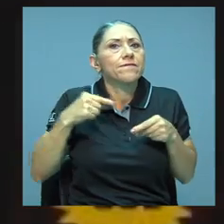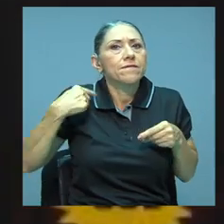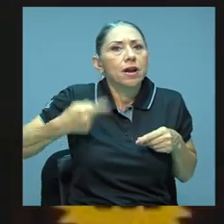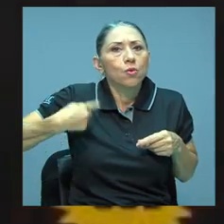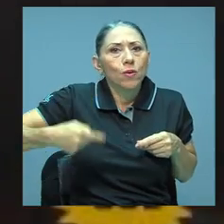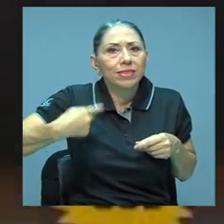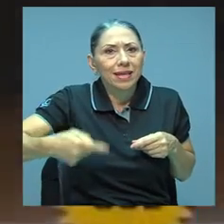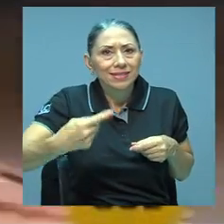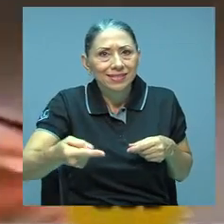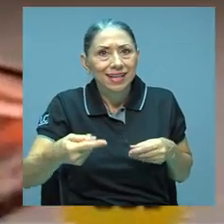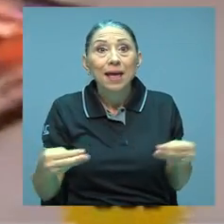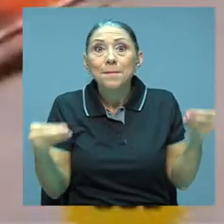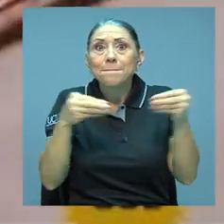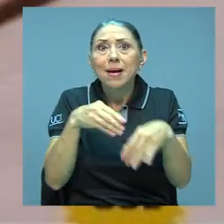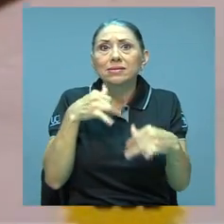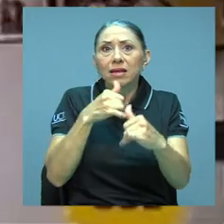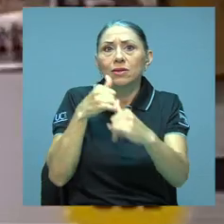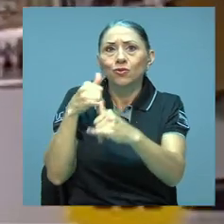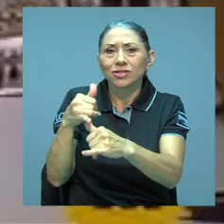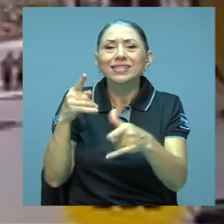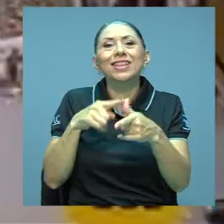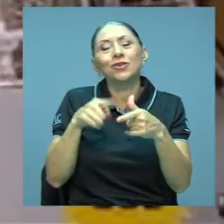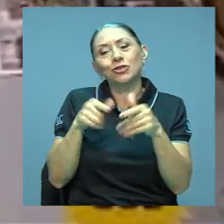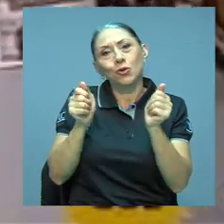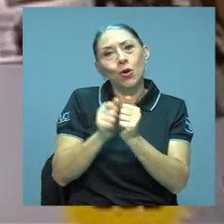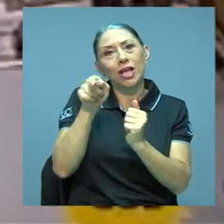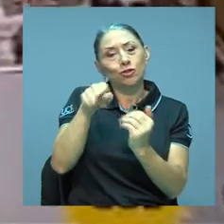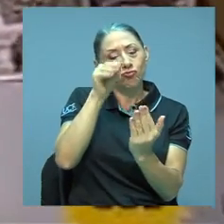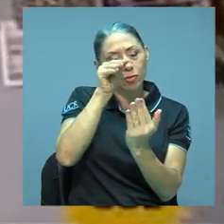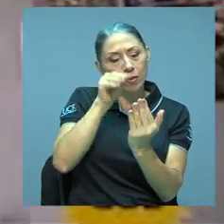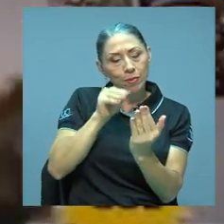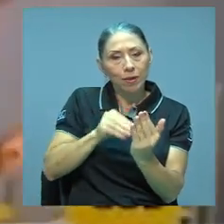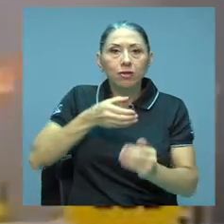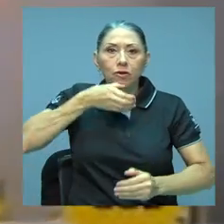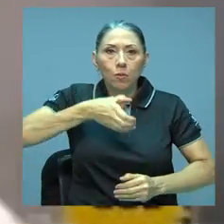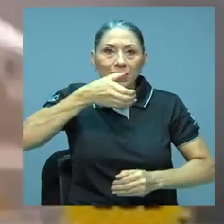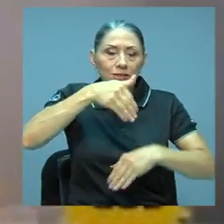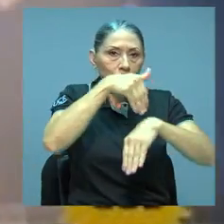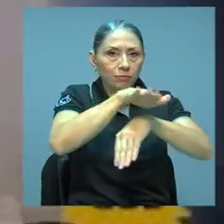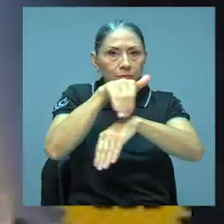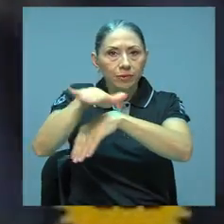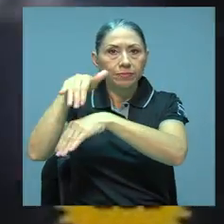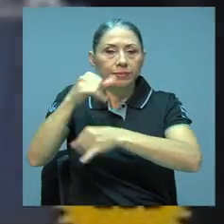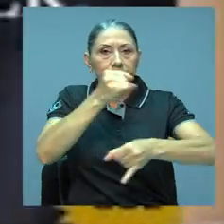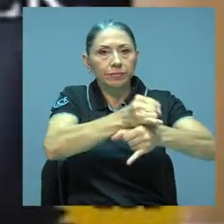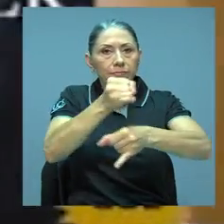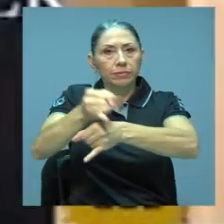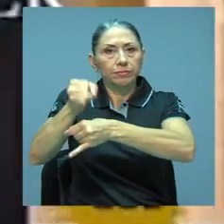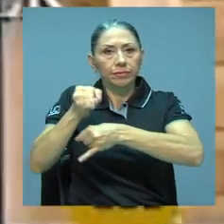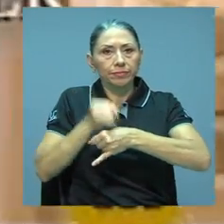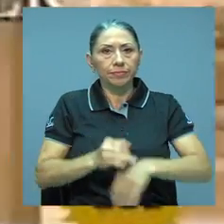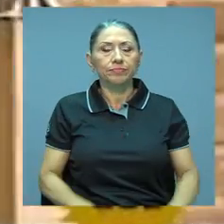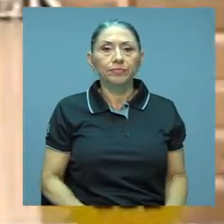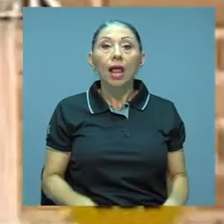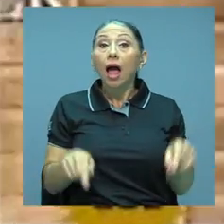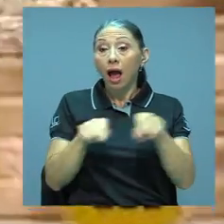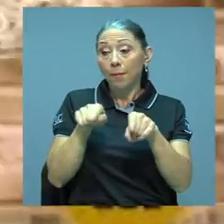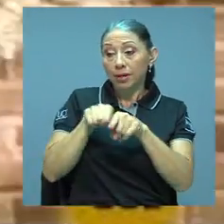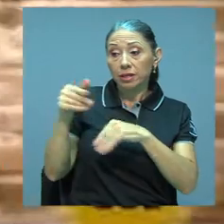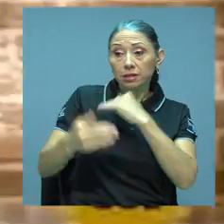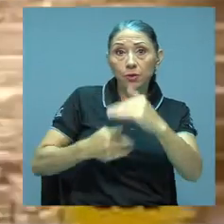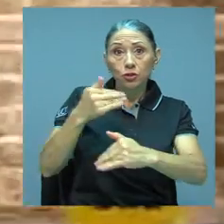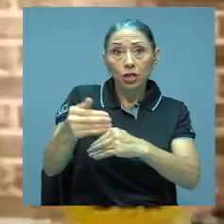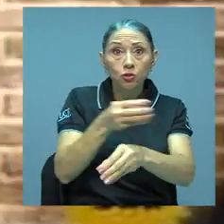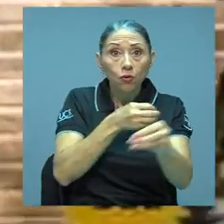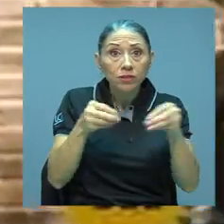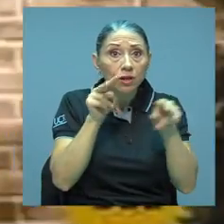los que tuvieron mayor número de denuncias y a partir de ahí se hacen unas recomendaciones que se envían a diferentes instituciones. Aparte de este proceso, el